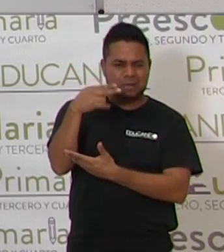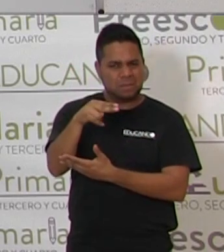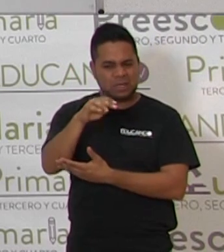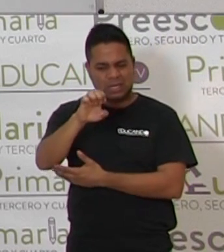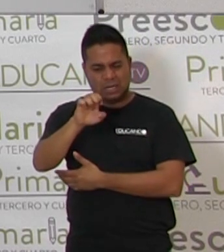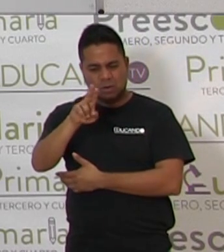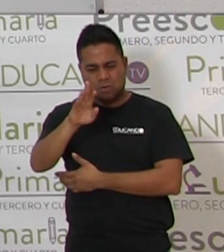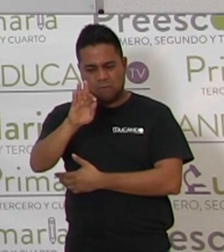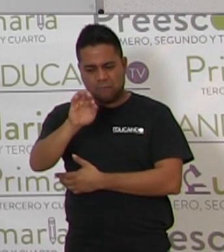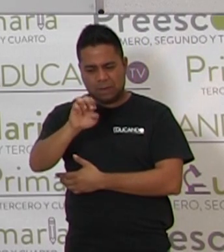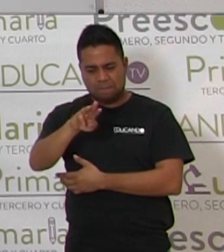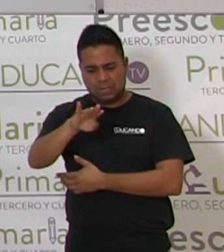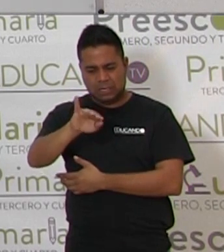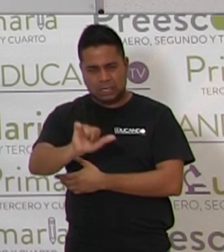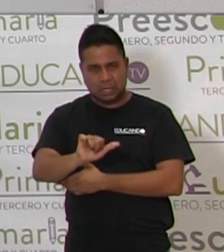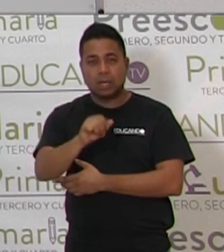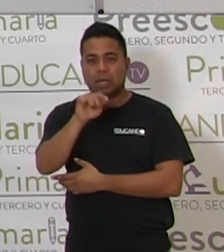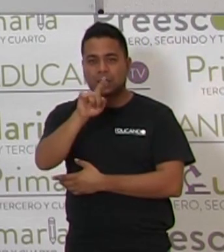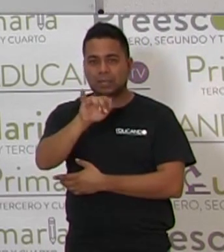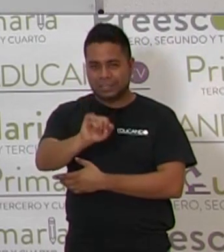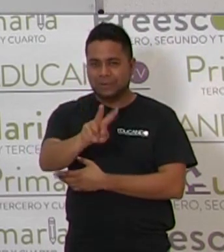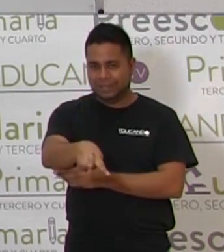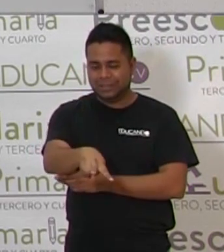¿fue a mirar a la jirafa? Sí.